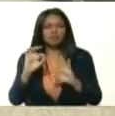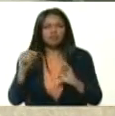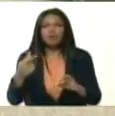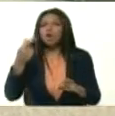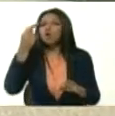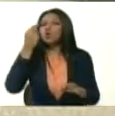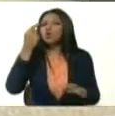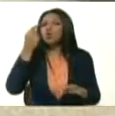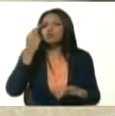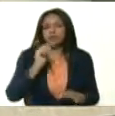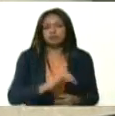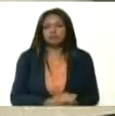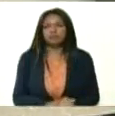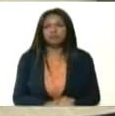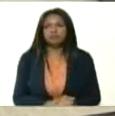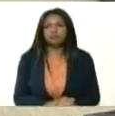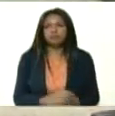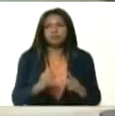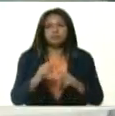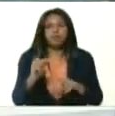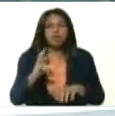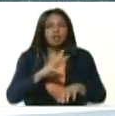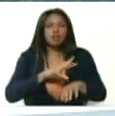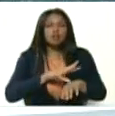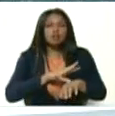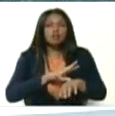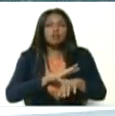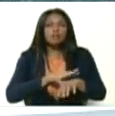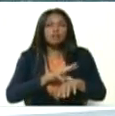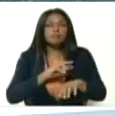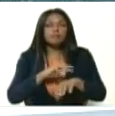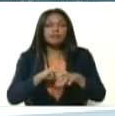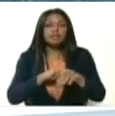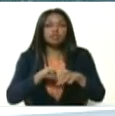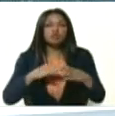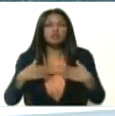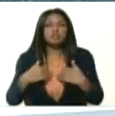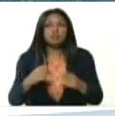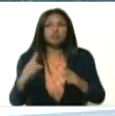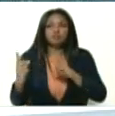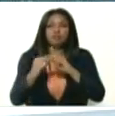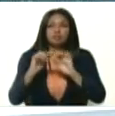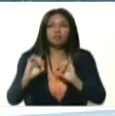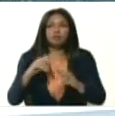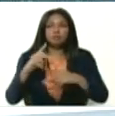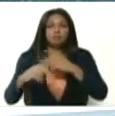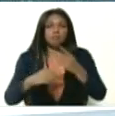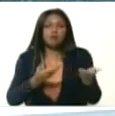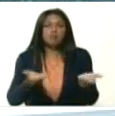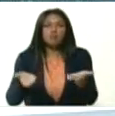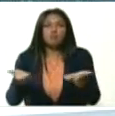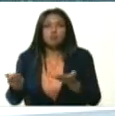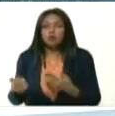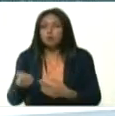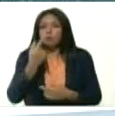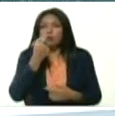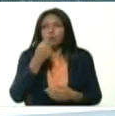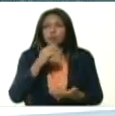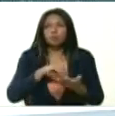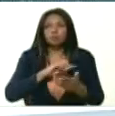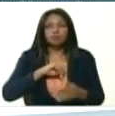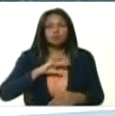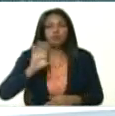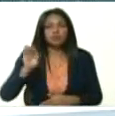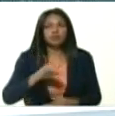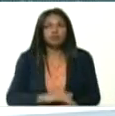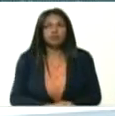homeopáticas. Yo le voy a dar la palabra al doctor Alvarado, que está al frente de este protocolo de tratamiento que aplicamos en nuestro